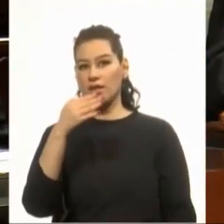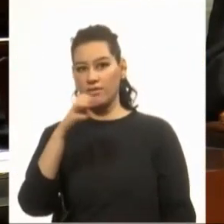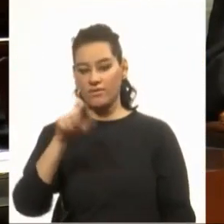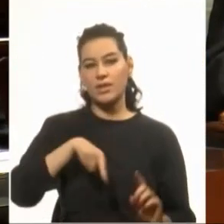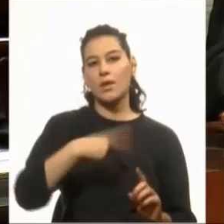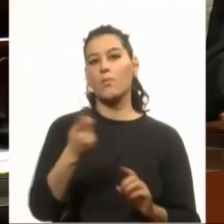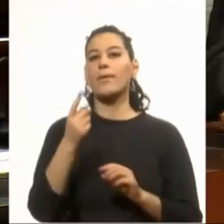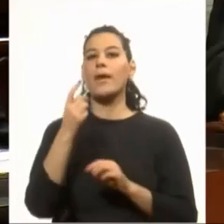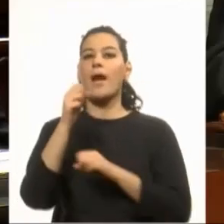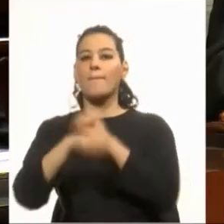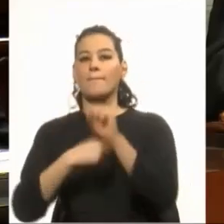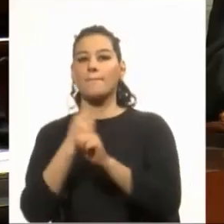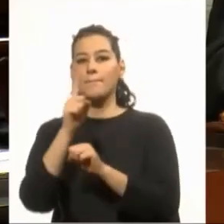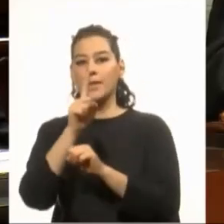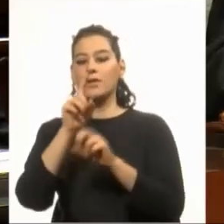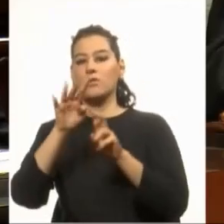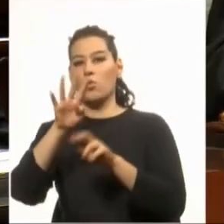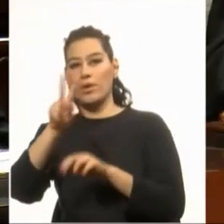42.